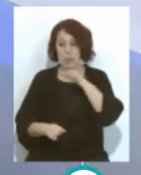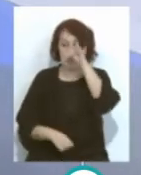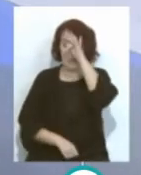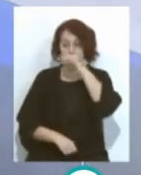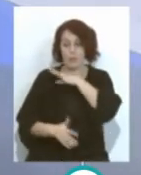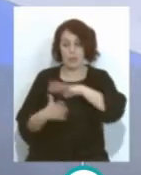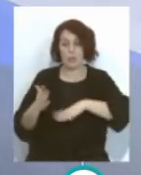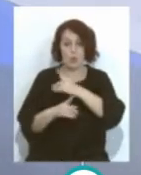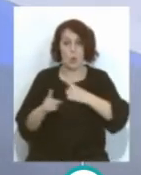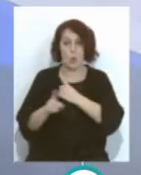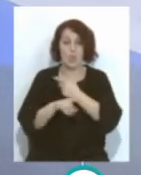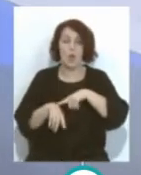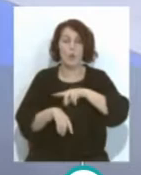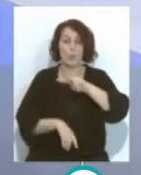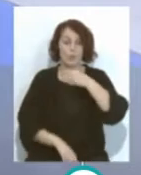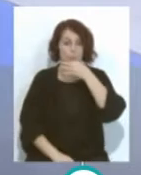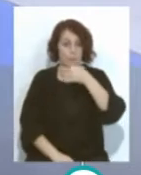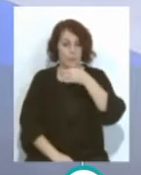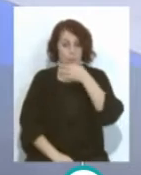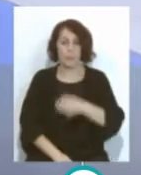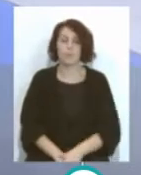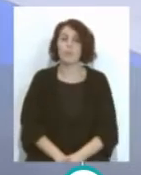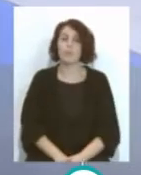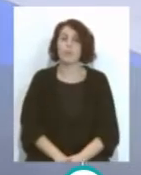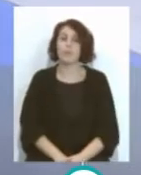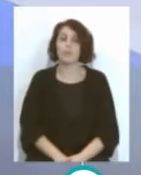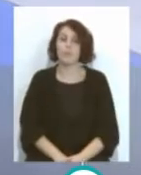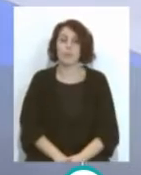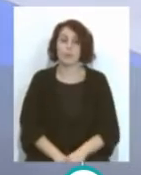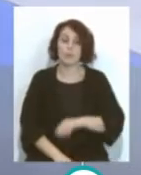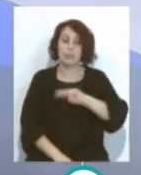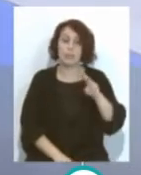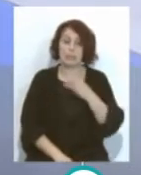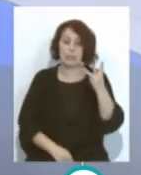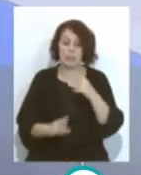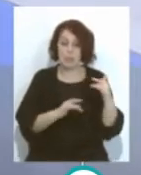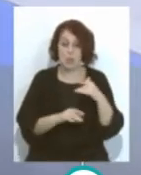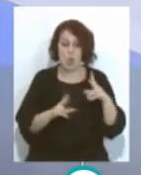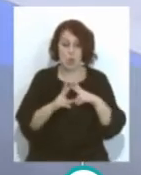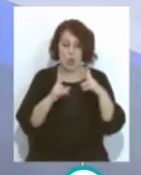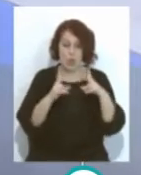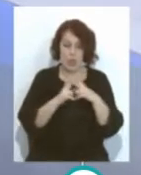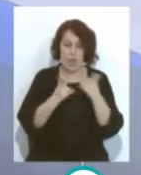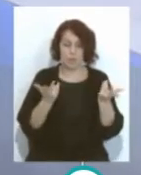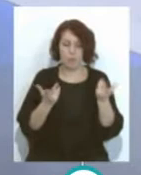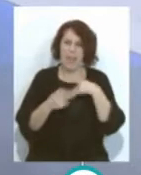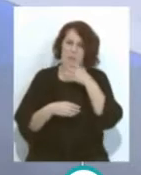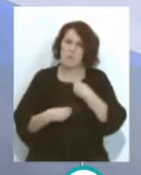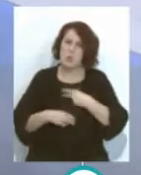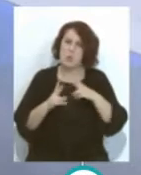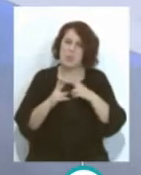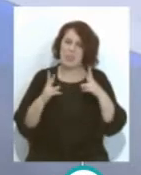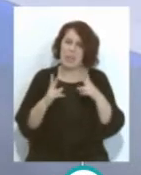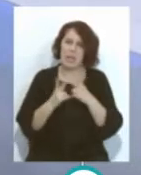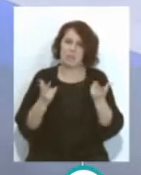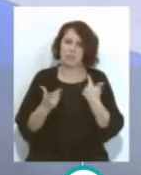Barcelona a las 2 de la tarde Y claro, son tres partidos La Real Sociedad que estaba haciendo Yo pienso que ahora mismo la Real Sociedad